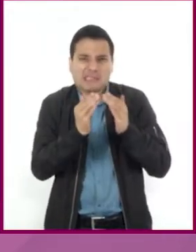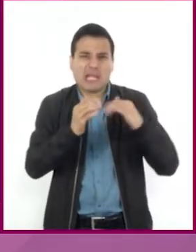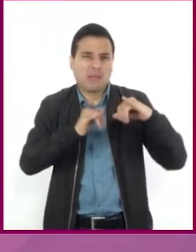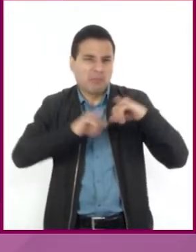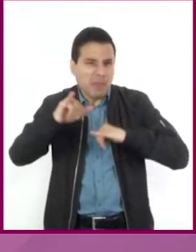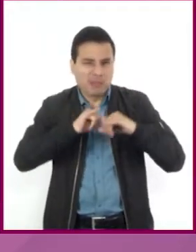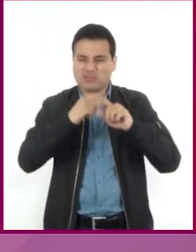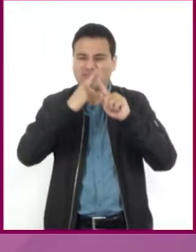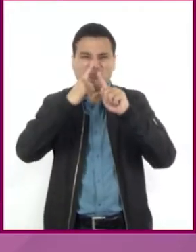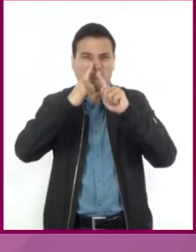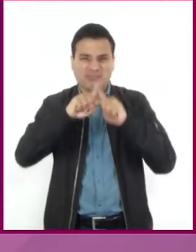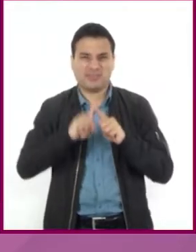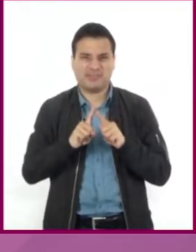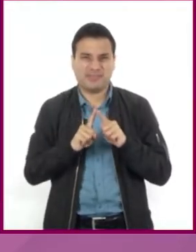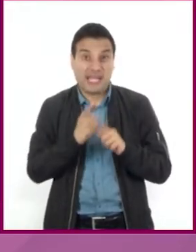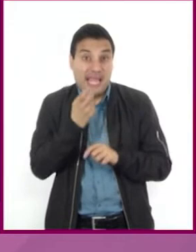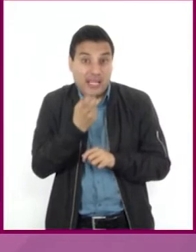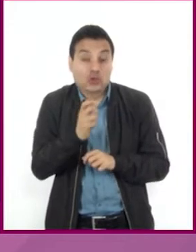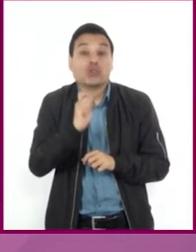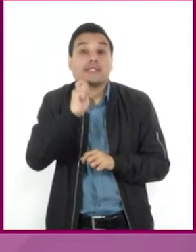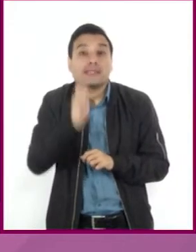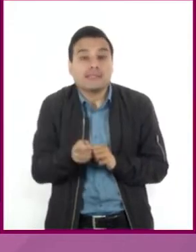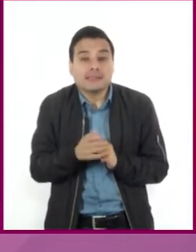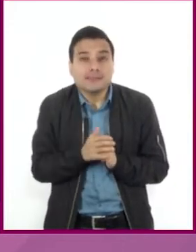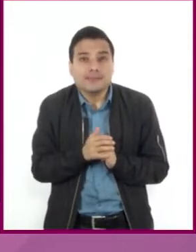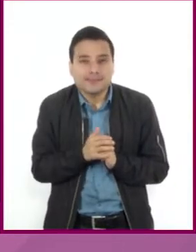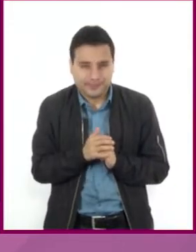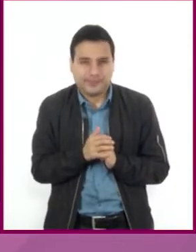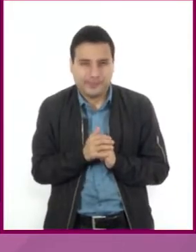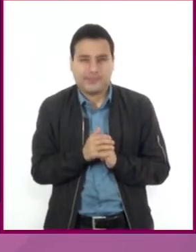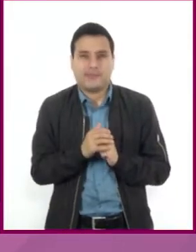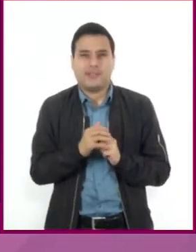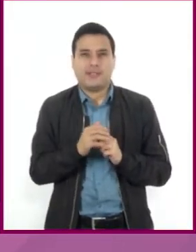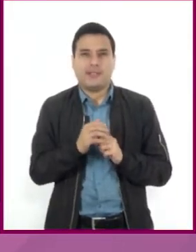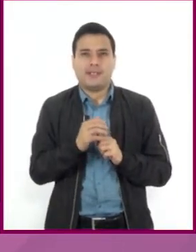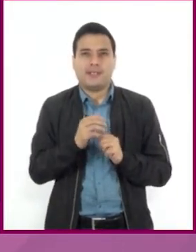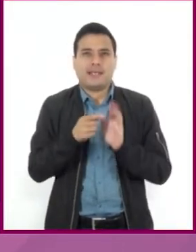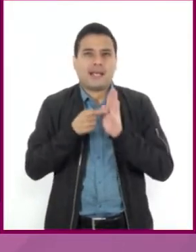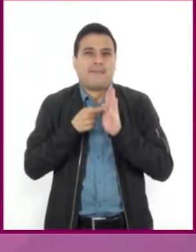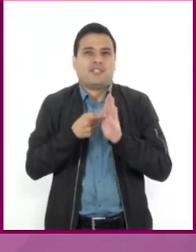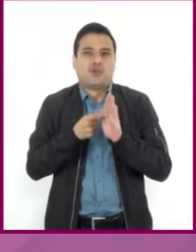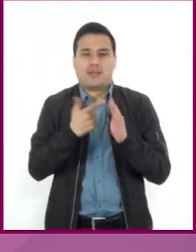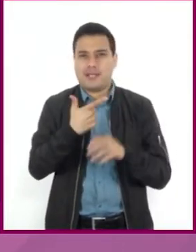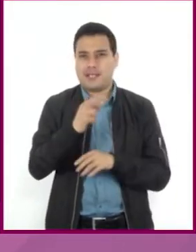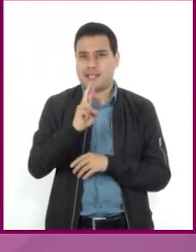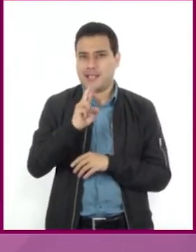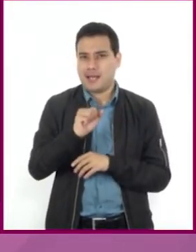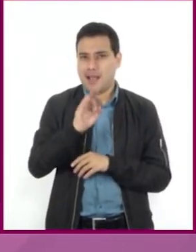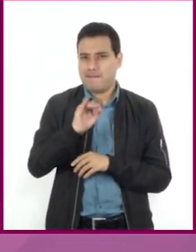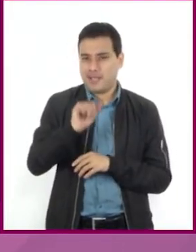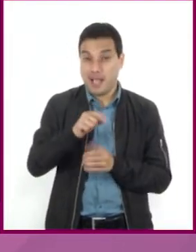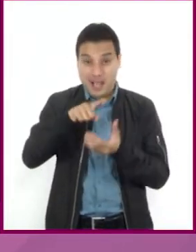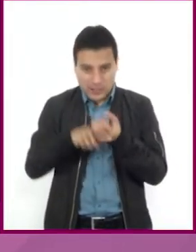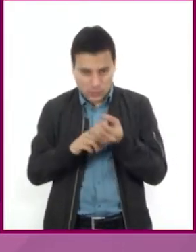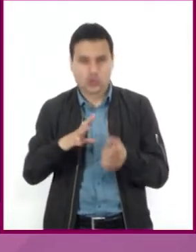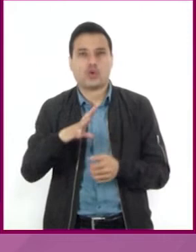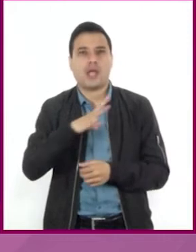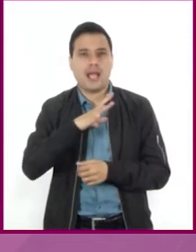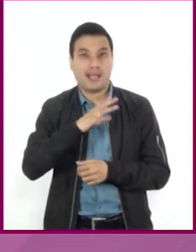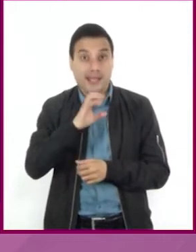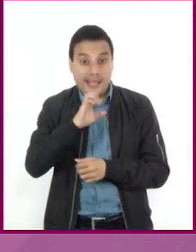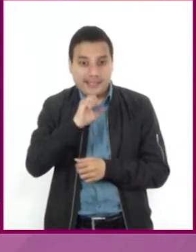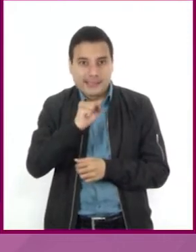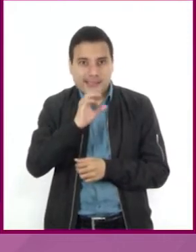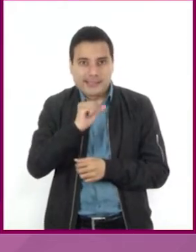casa son algunos ejemplos de representaciones gráficas en las que se utilizan escalas. Las escalas